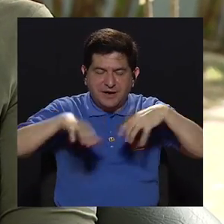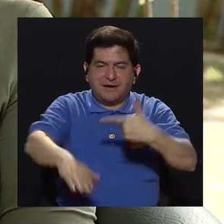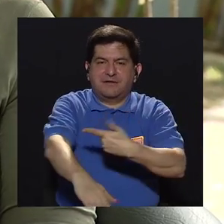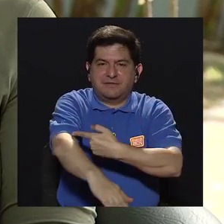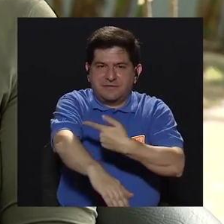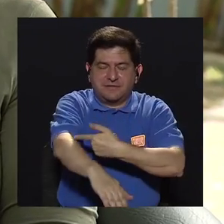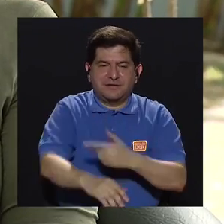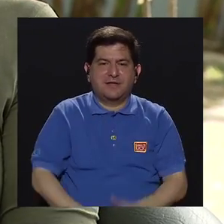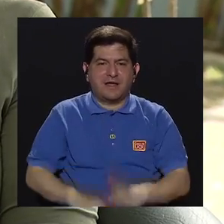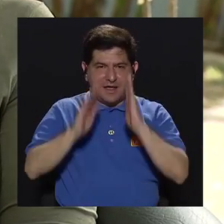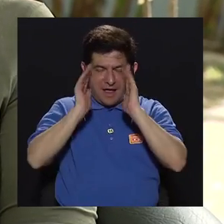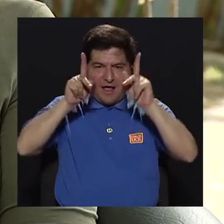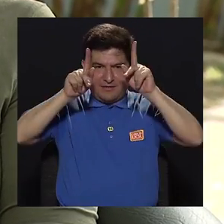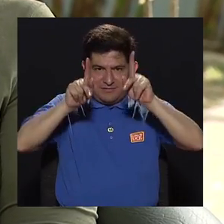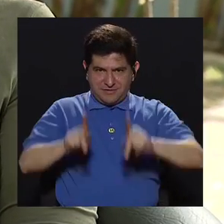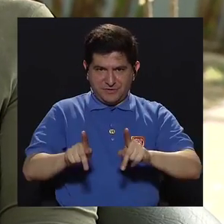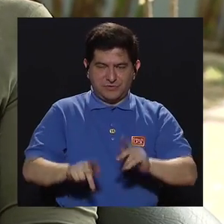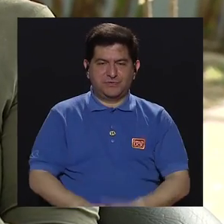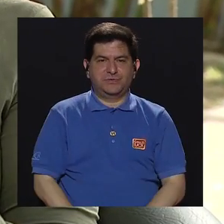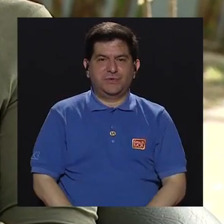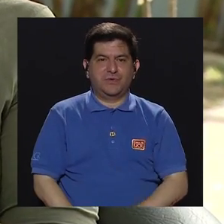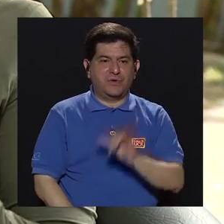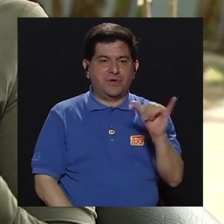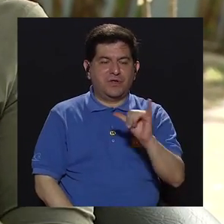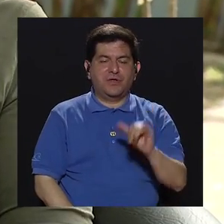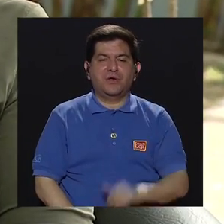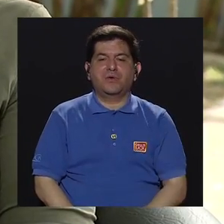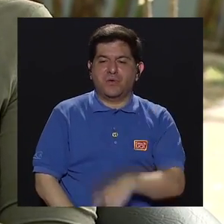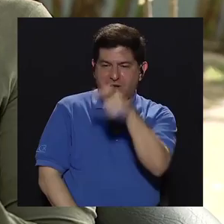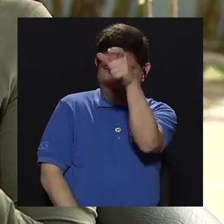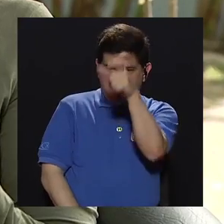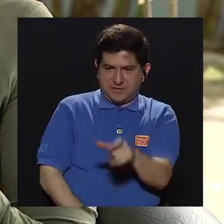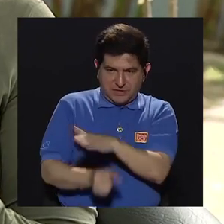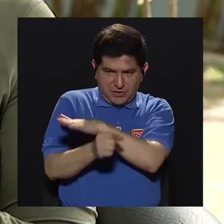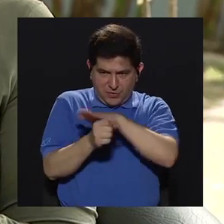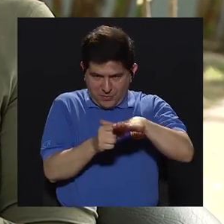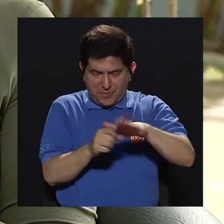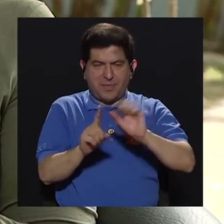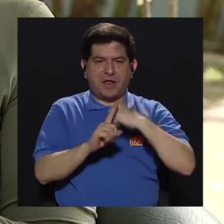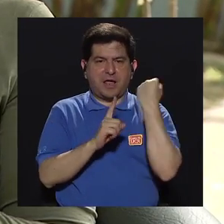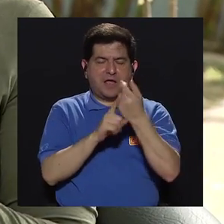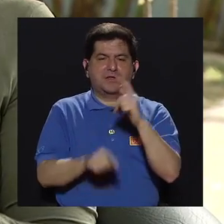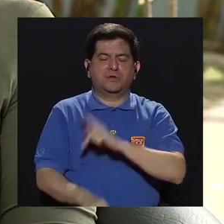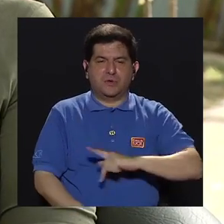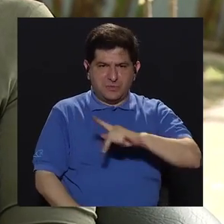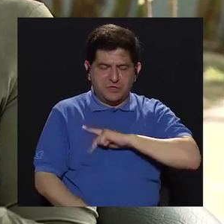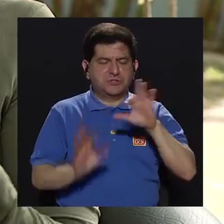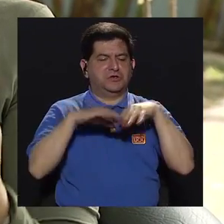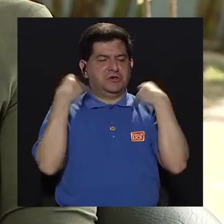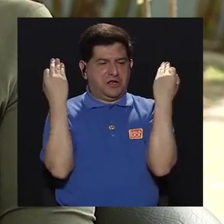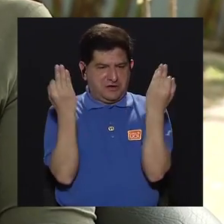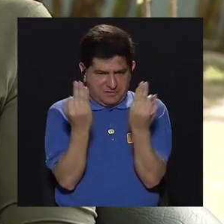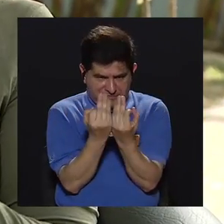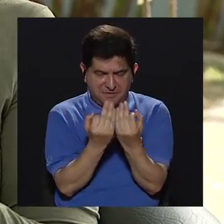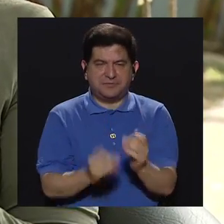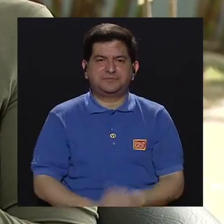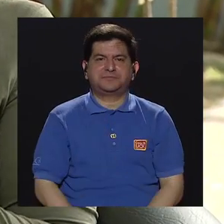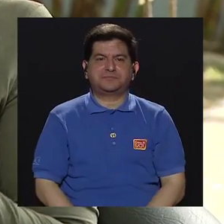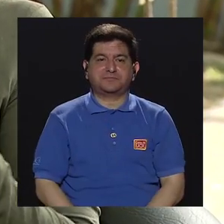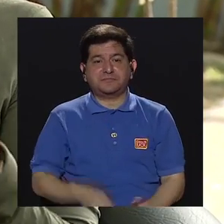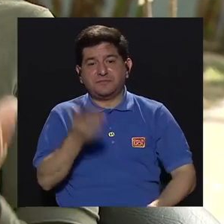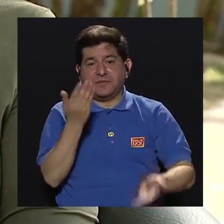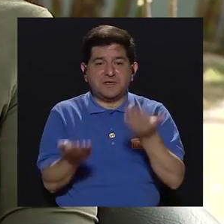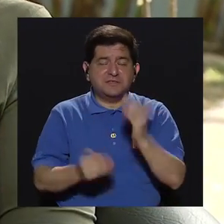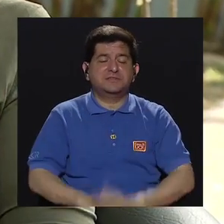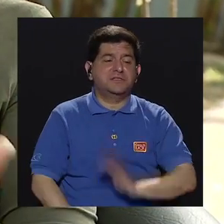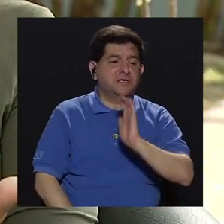enfermería. Tratar a la persona como un todo, con sus asuntos personales, familiares, con que si